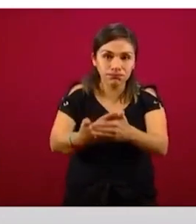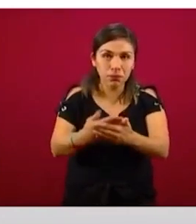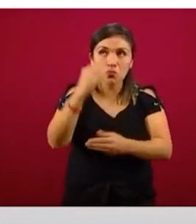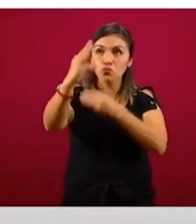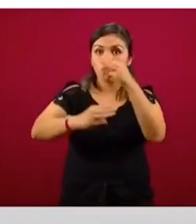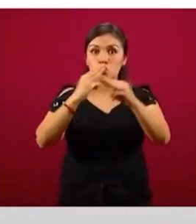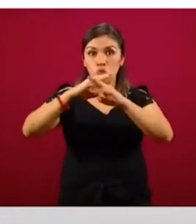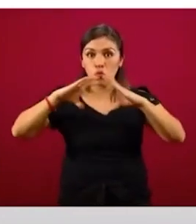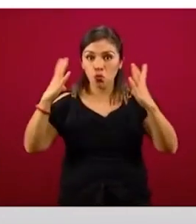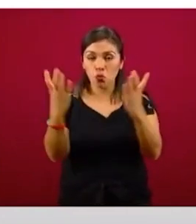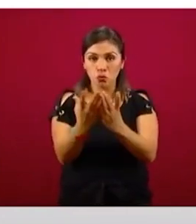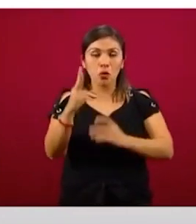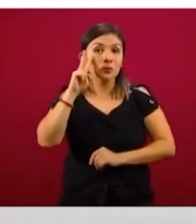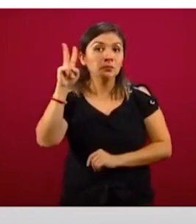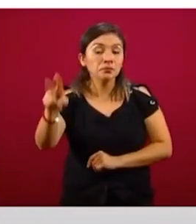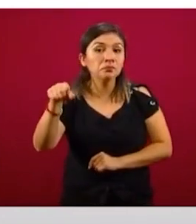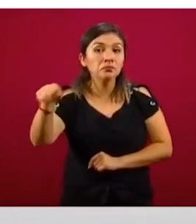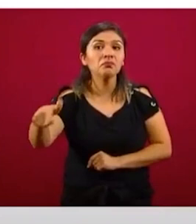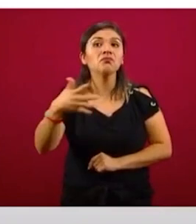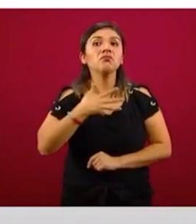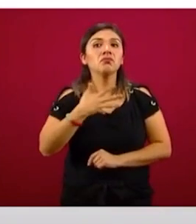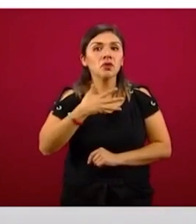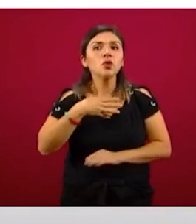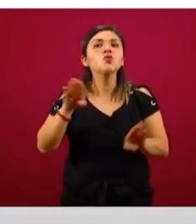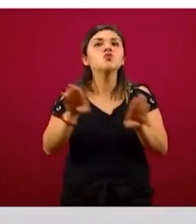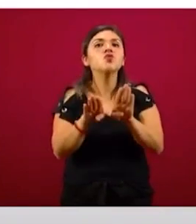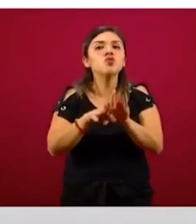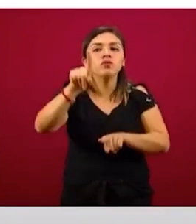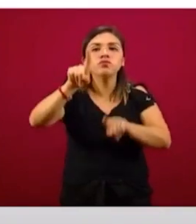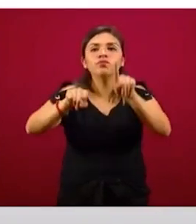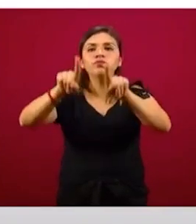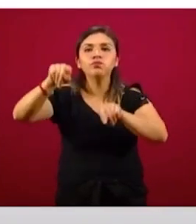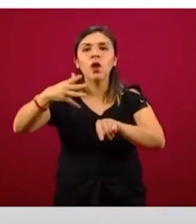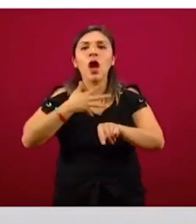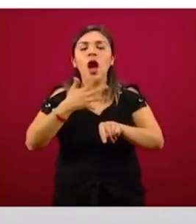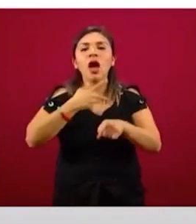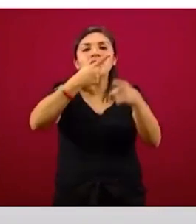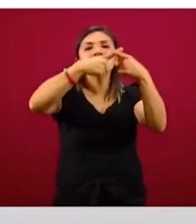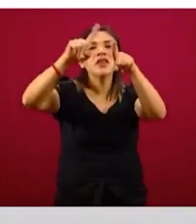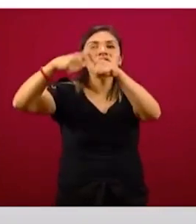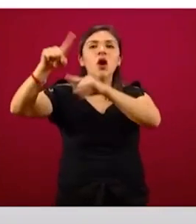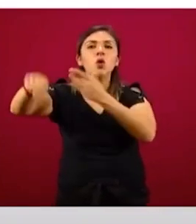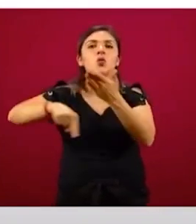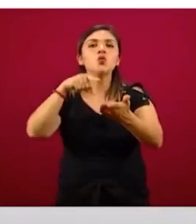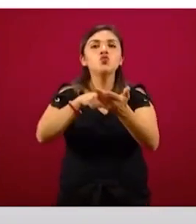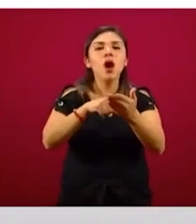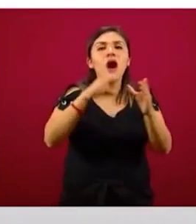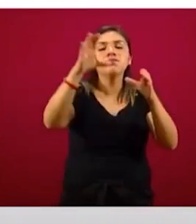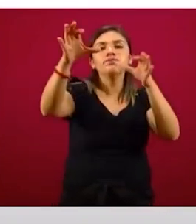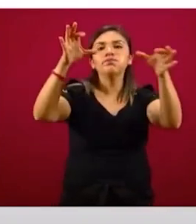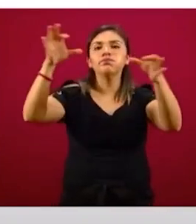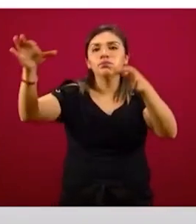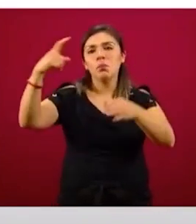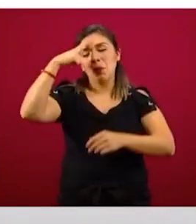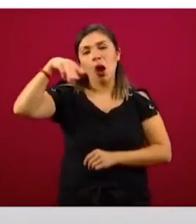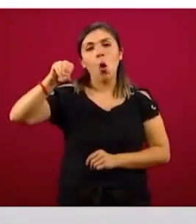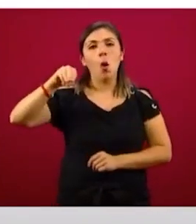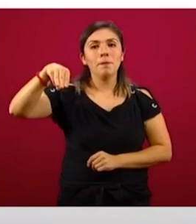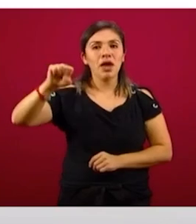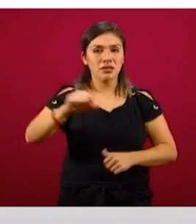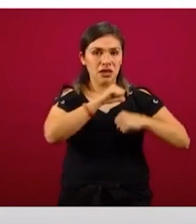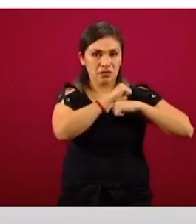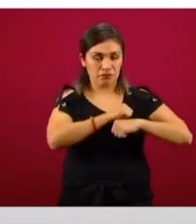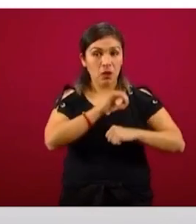mundo y podemos ver además estos cómo se encuentran distribuidos en las diferentes regiones de la Organización Mundial de la Salud.